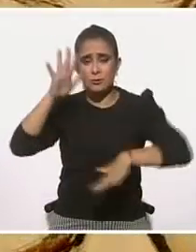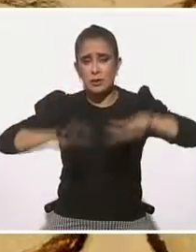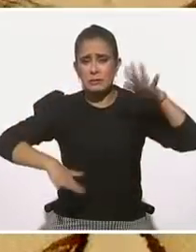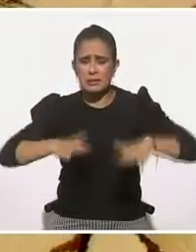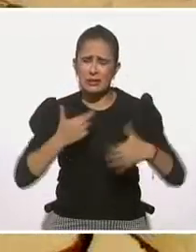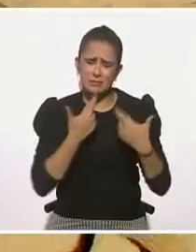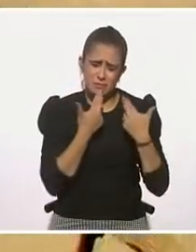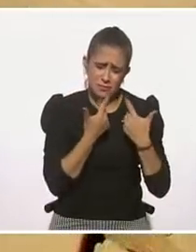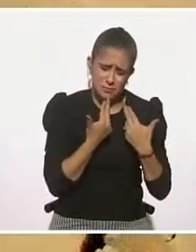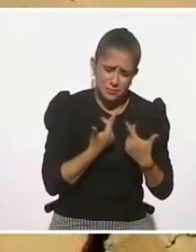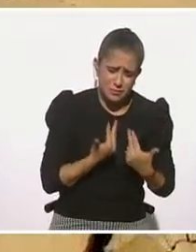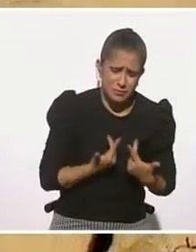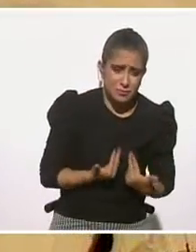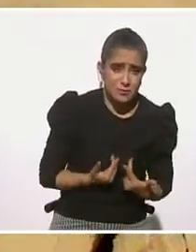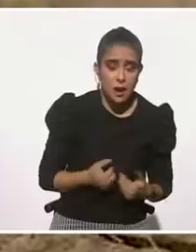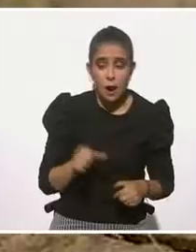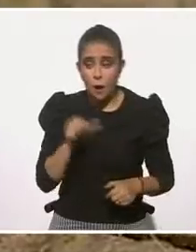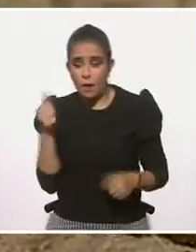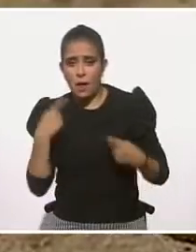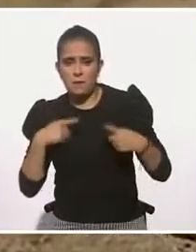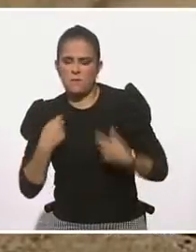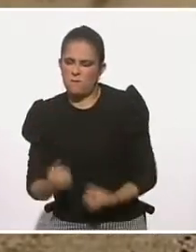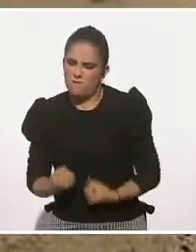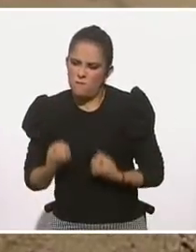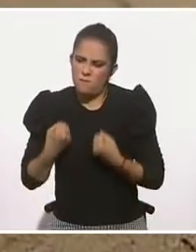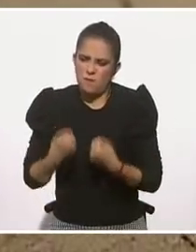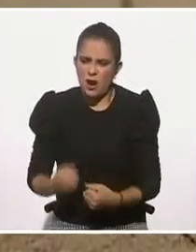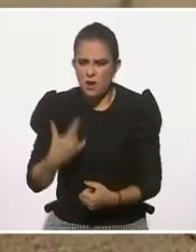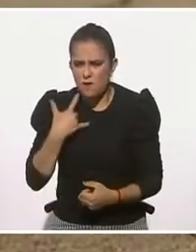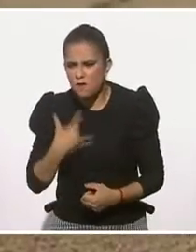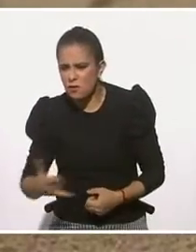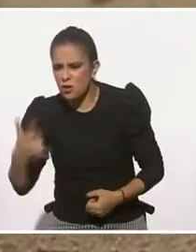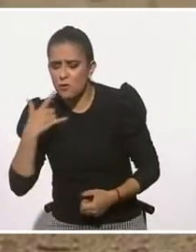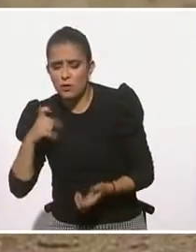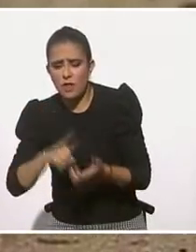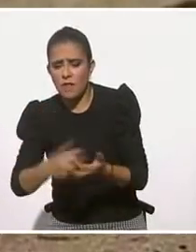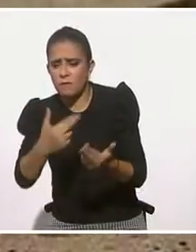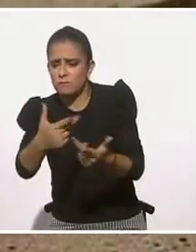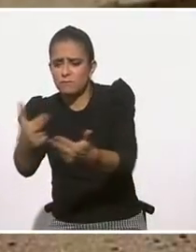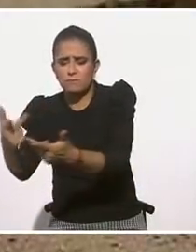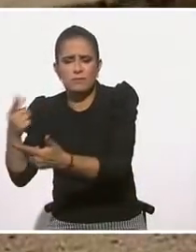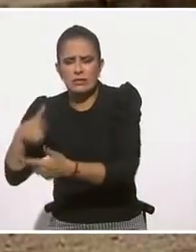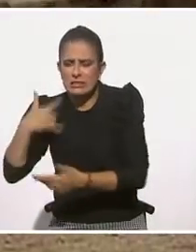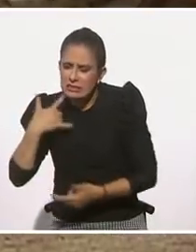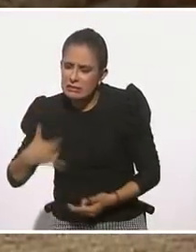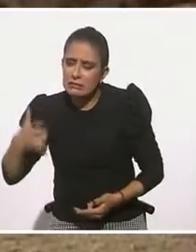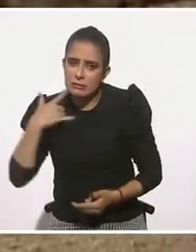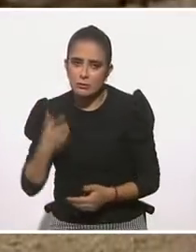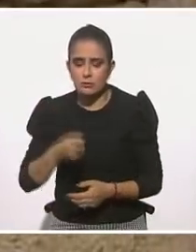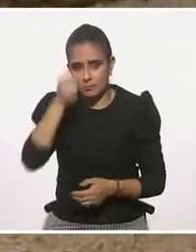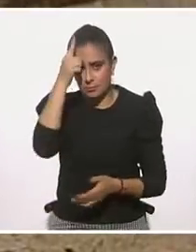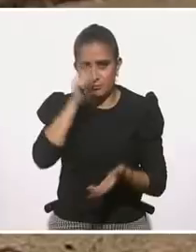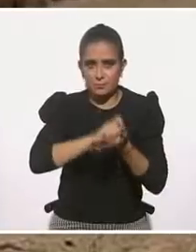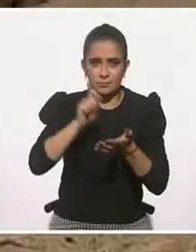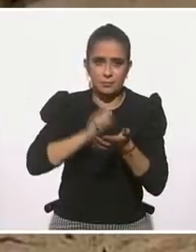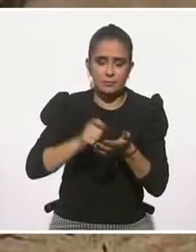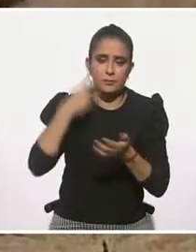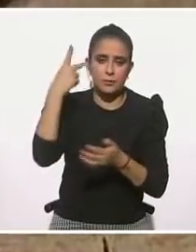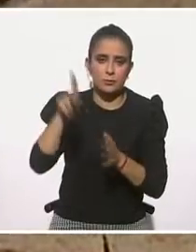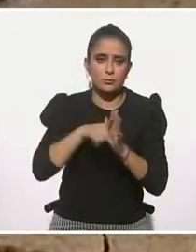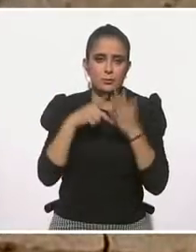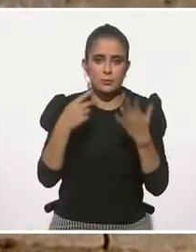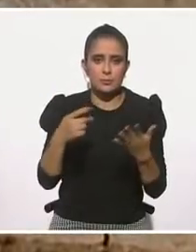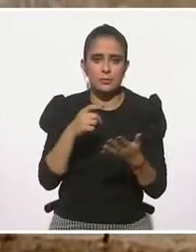después algunos son fuertes en los lugares rotos. Ernest Hemingway, escritor y periodista estadounidense.